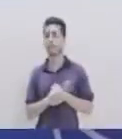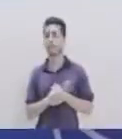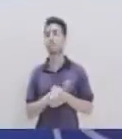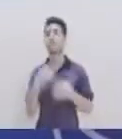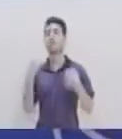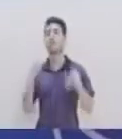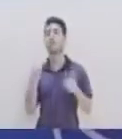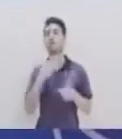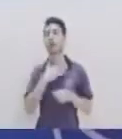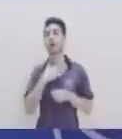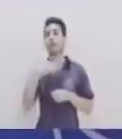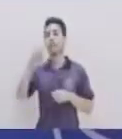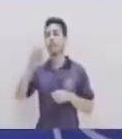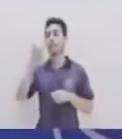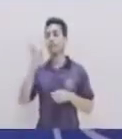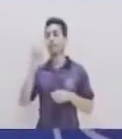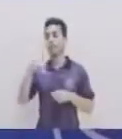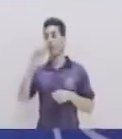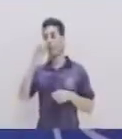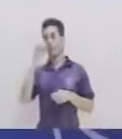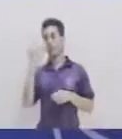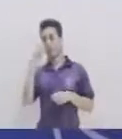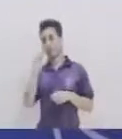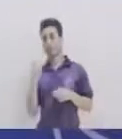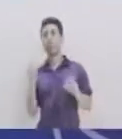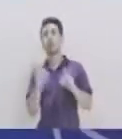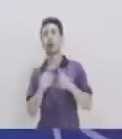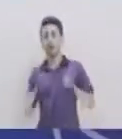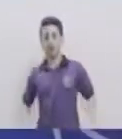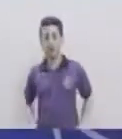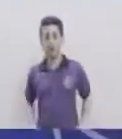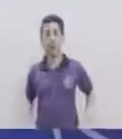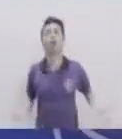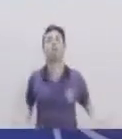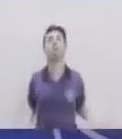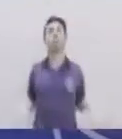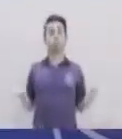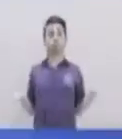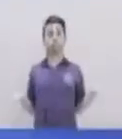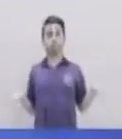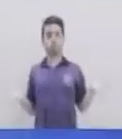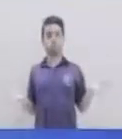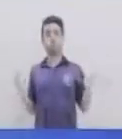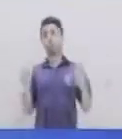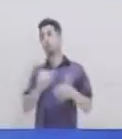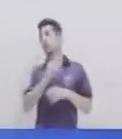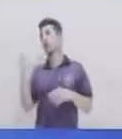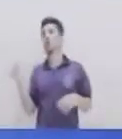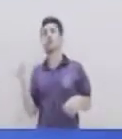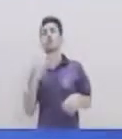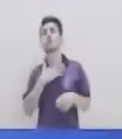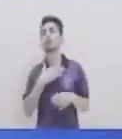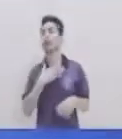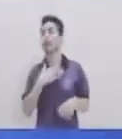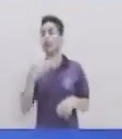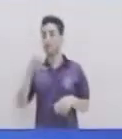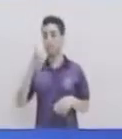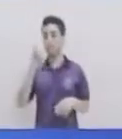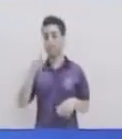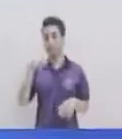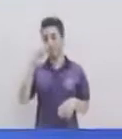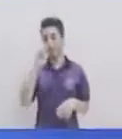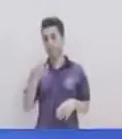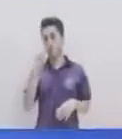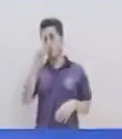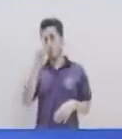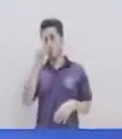Puentes Que son Elevación de cadera Desde la posición De acostado El siguiente ejercicio Va a ser Puente